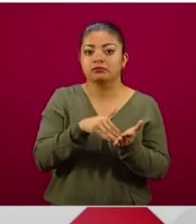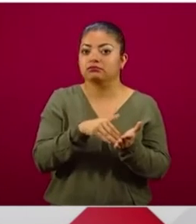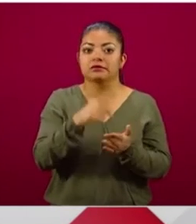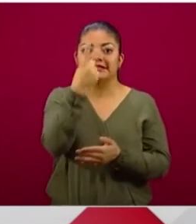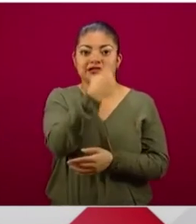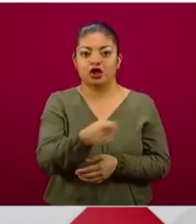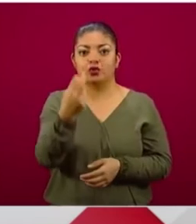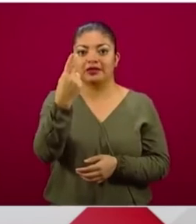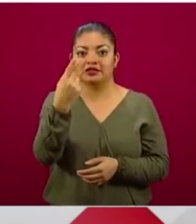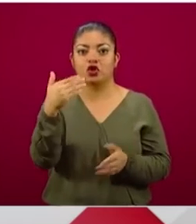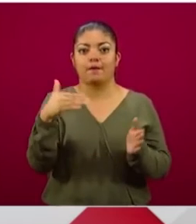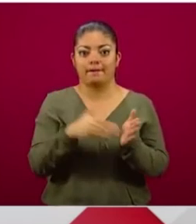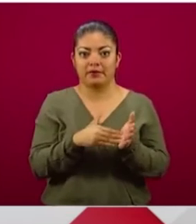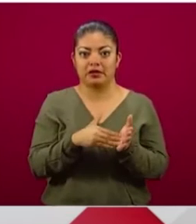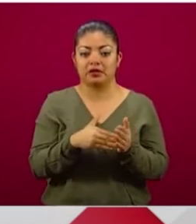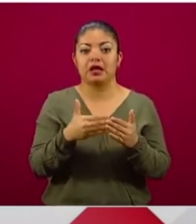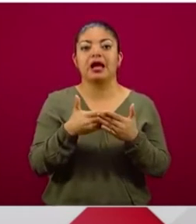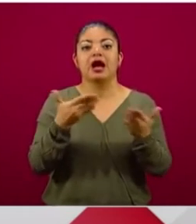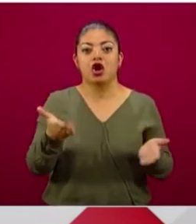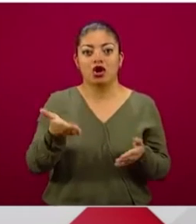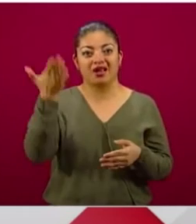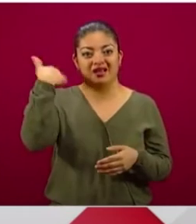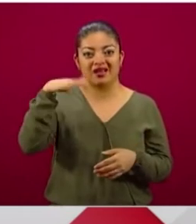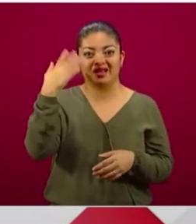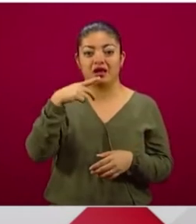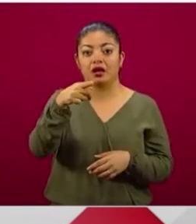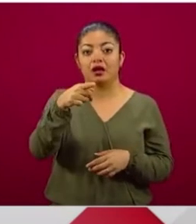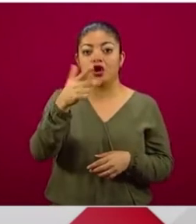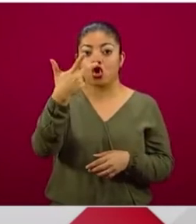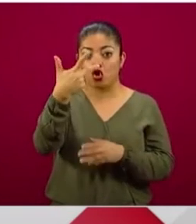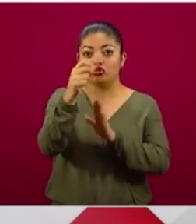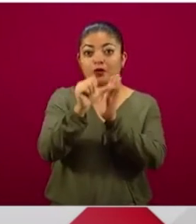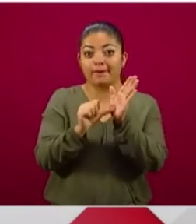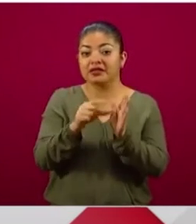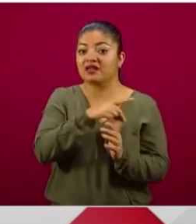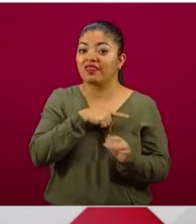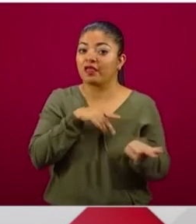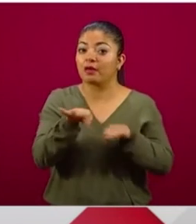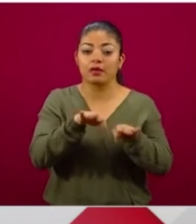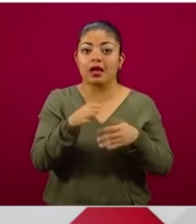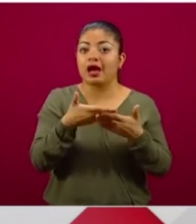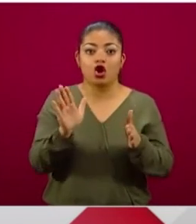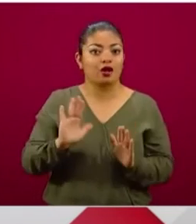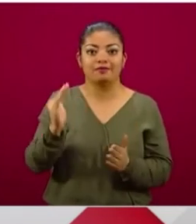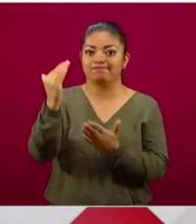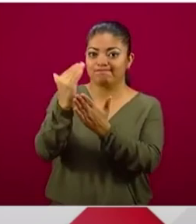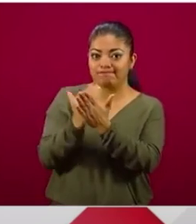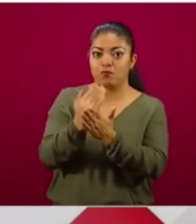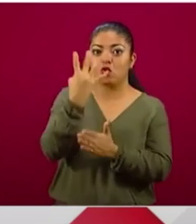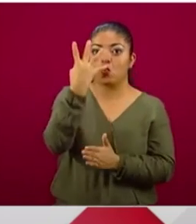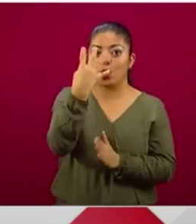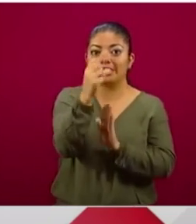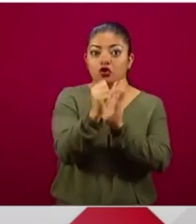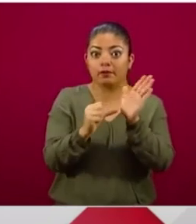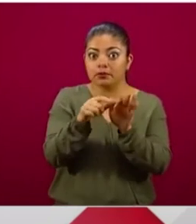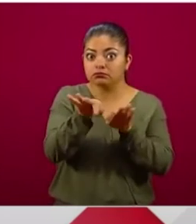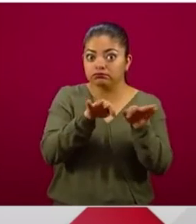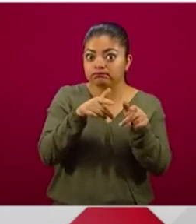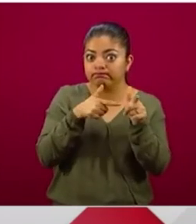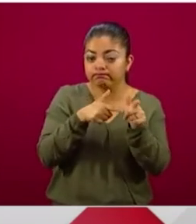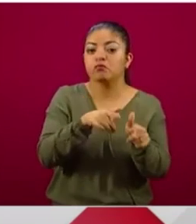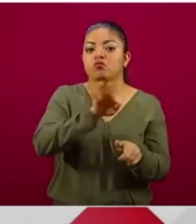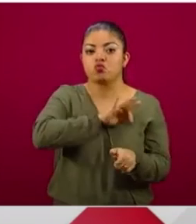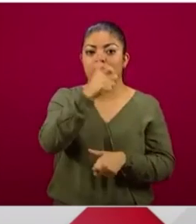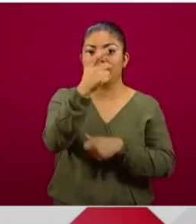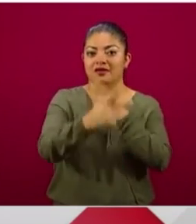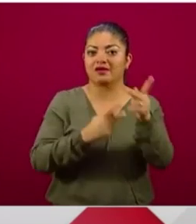y se baja el requisito de tiempo de cotización de ocho meses a cuatro meses para que más trabajadores puedan tener acceso al crédito